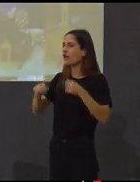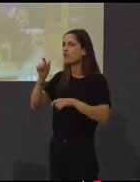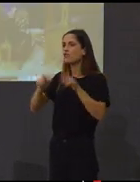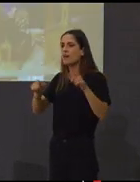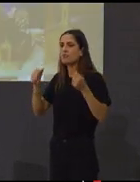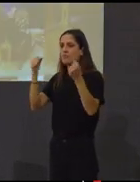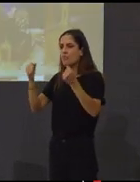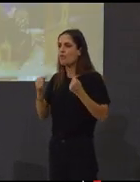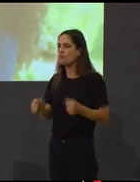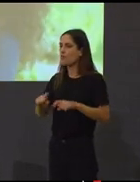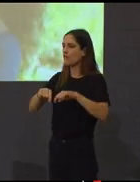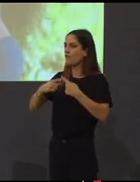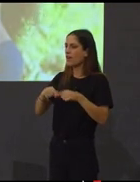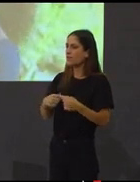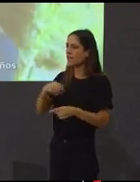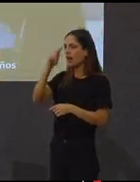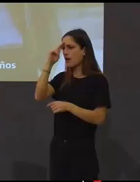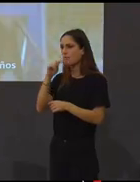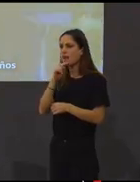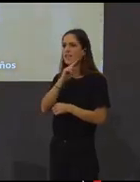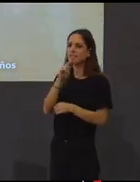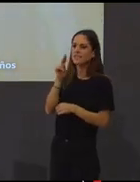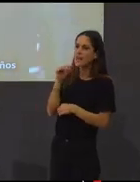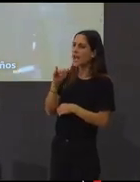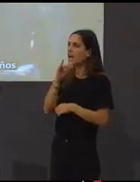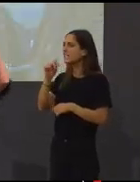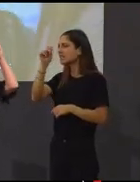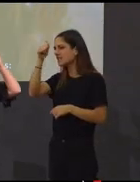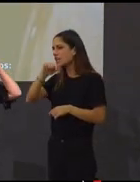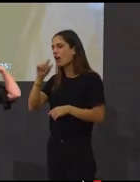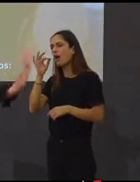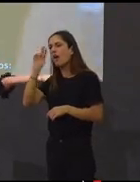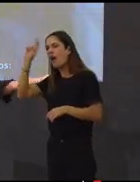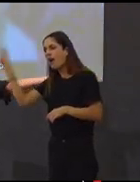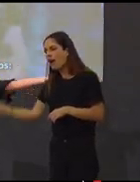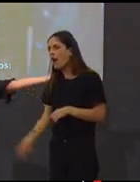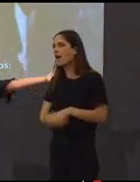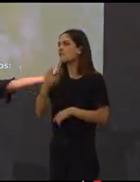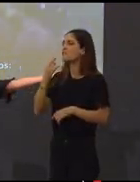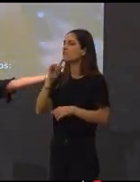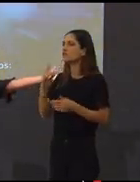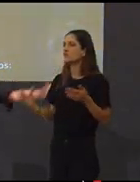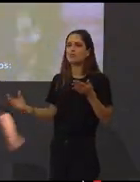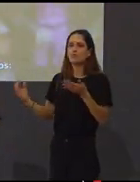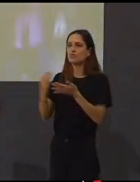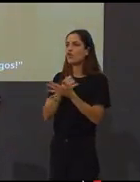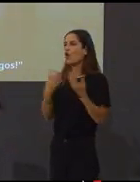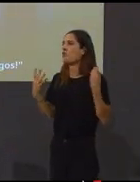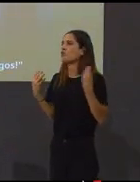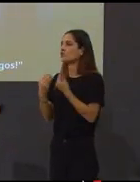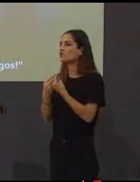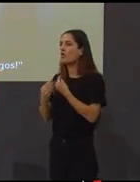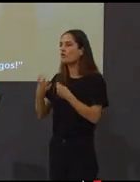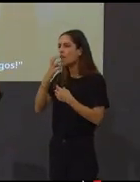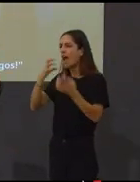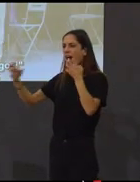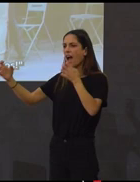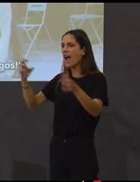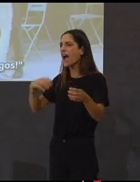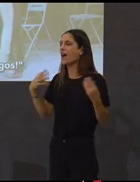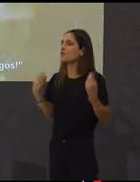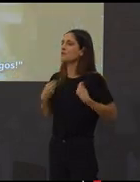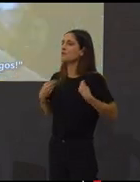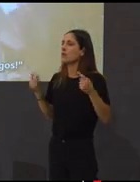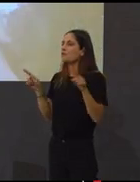de nais, de pais, de fillos. Presume de levar tantos anos dicindo todos xuntos. ¡Vivamos como a